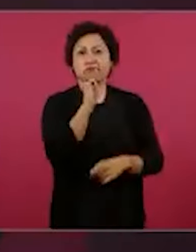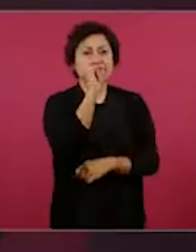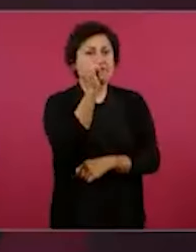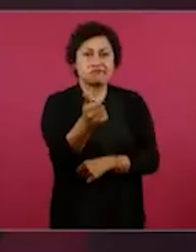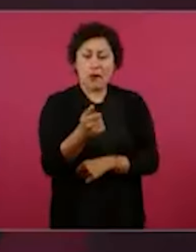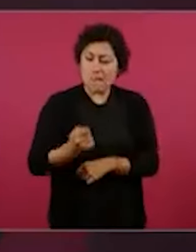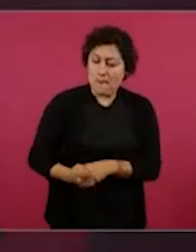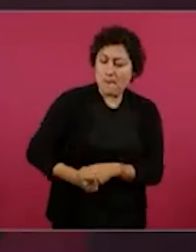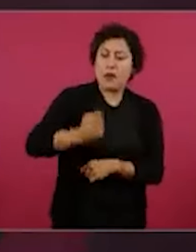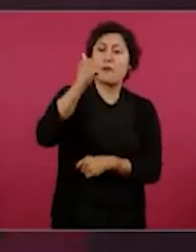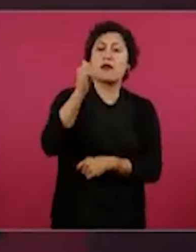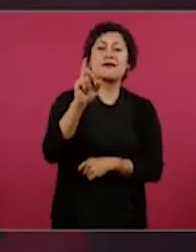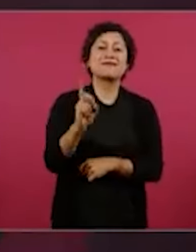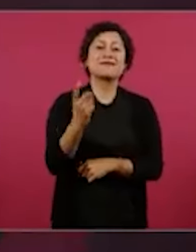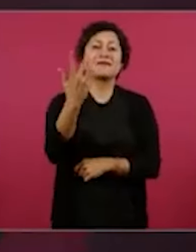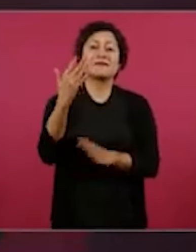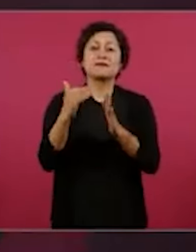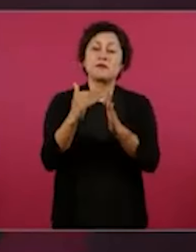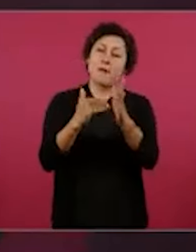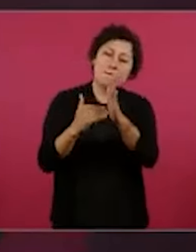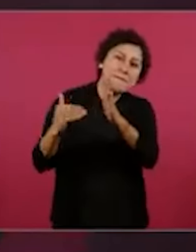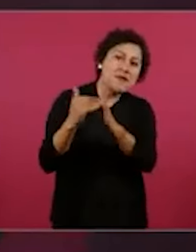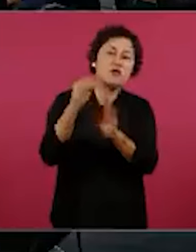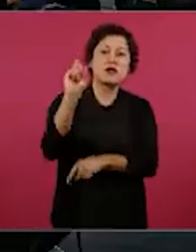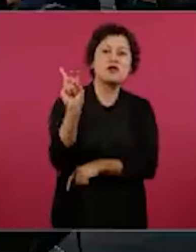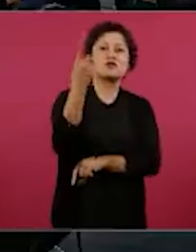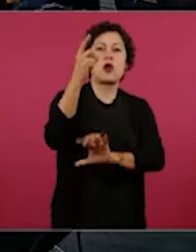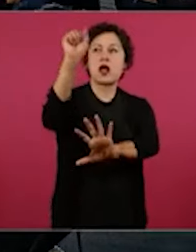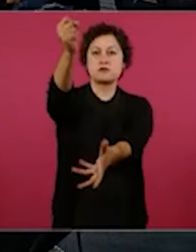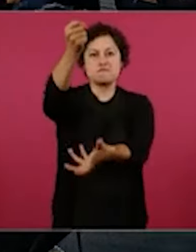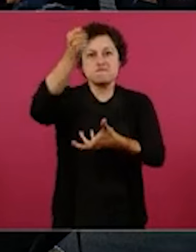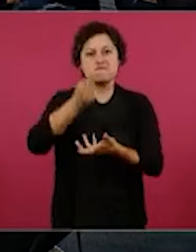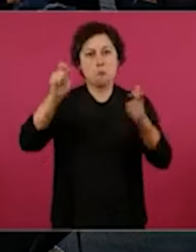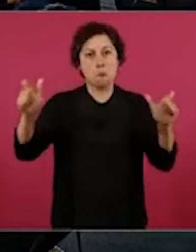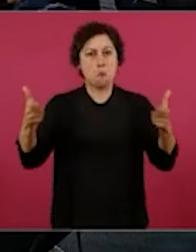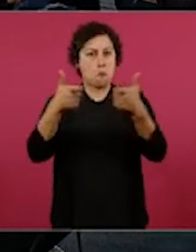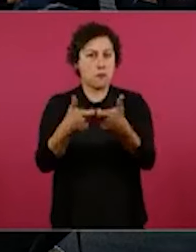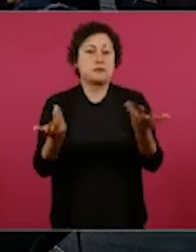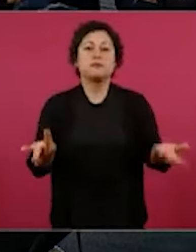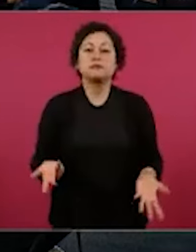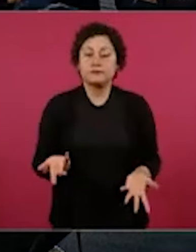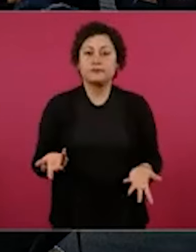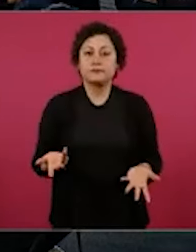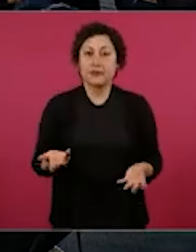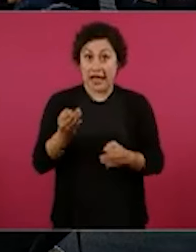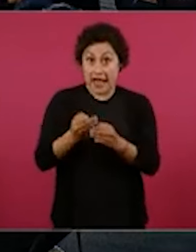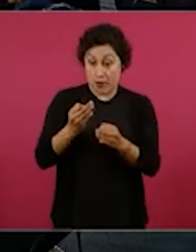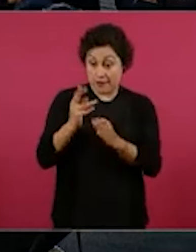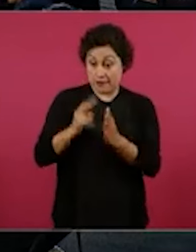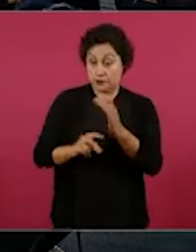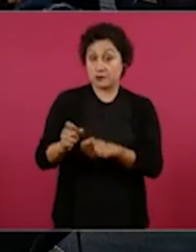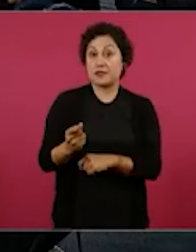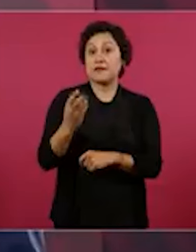35 mil millones de dólares. Y en lo que va de este año, en el primer semestre, ya 30